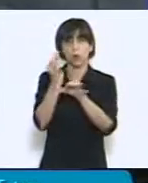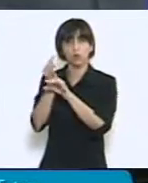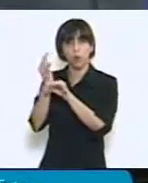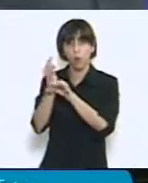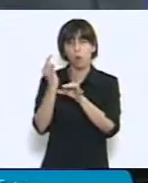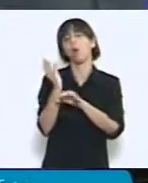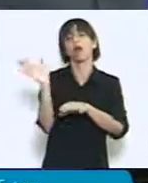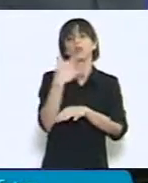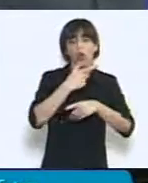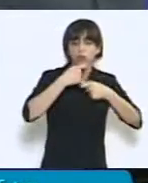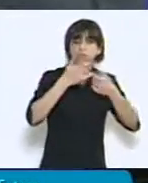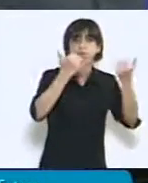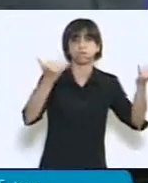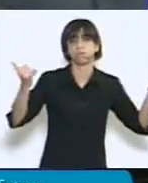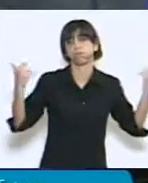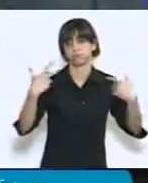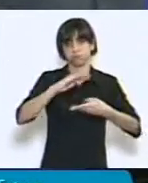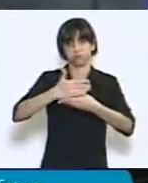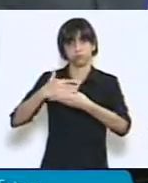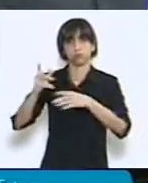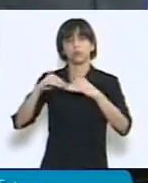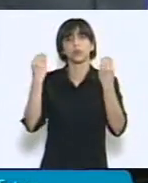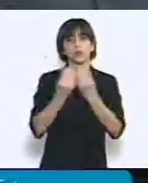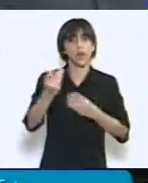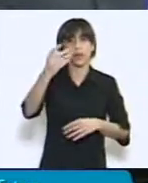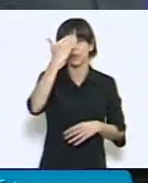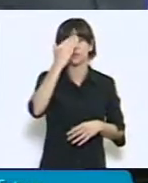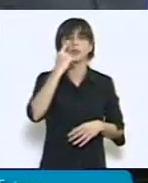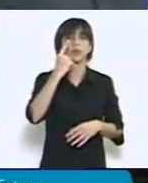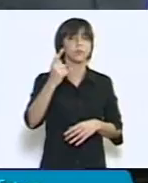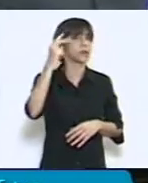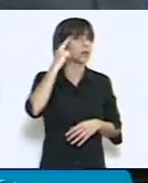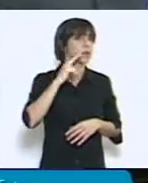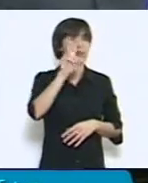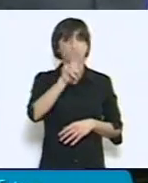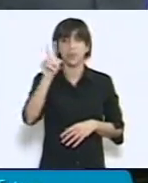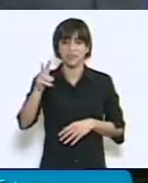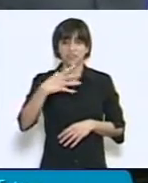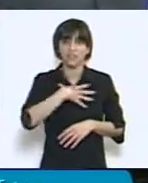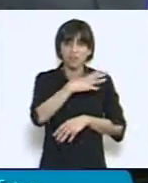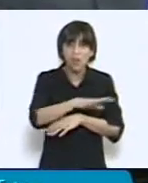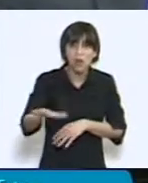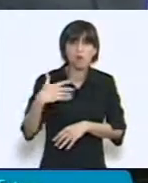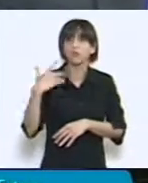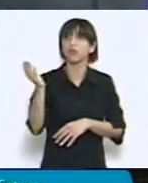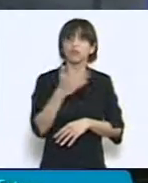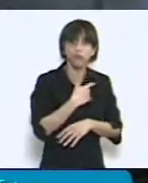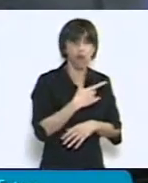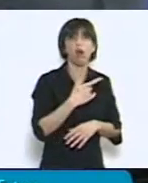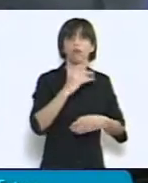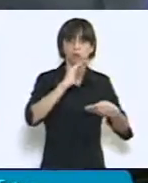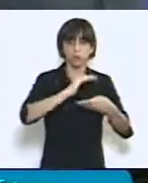Por su parte, ya son 15.922 jóvenes santiagueños los que están cobrando